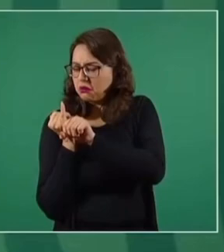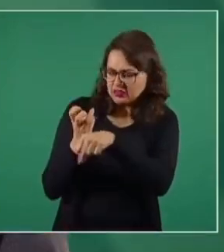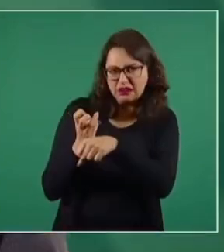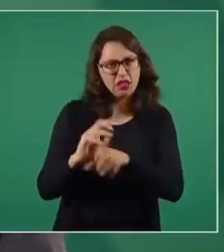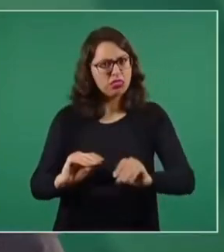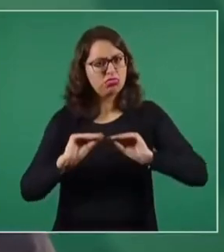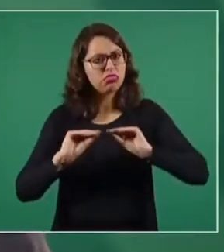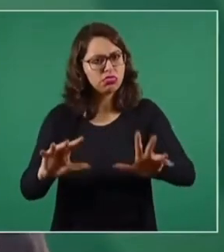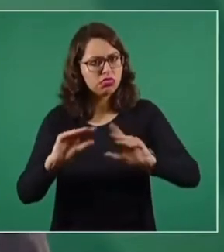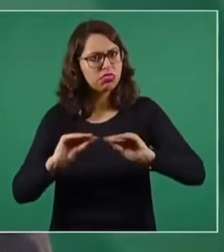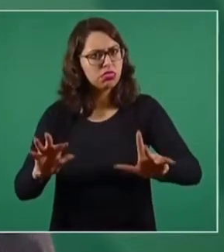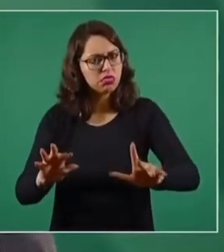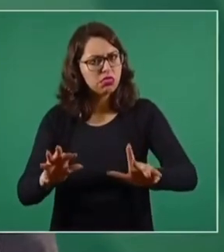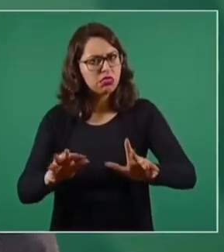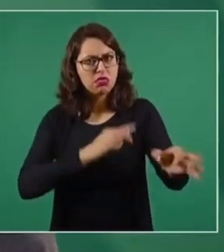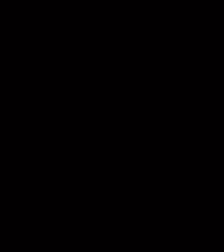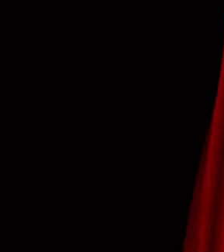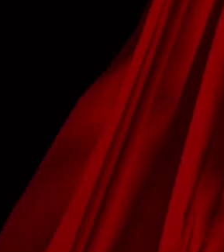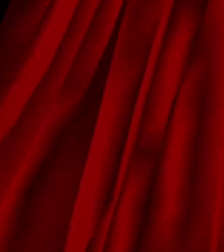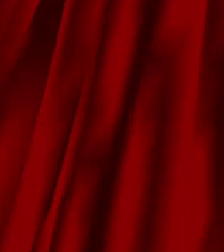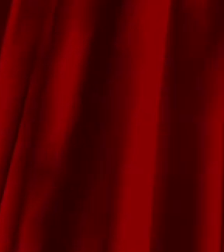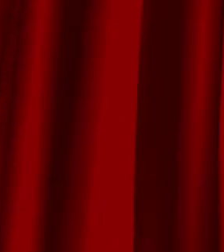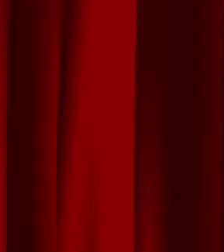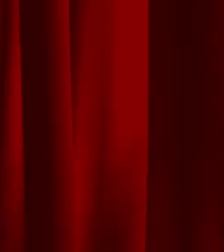refuerzo, no hay evidencia científica al respecto.